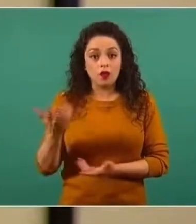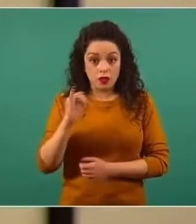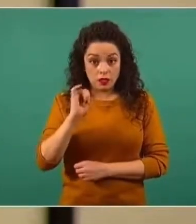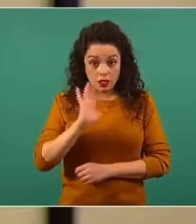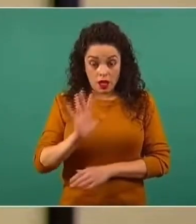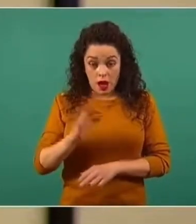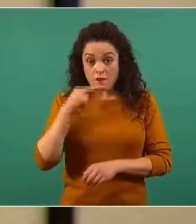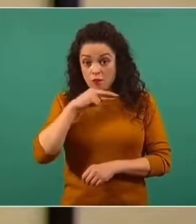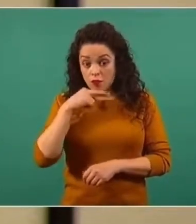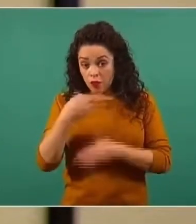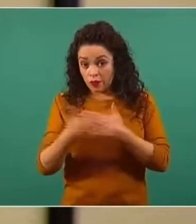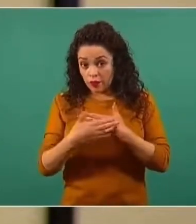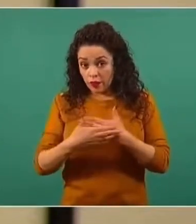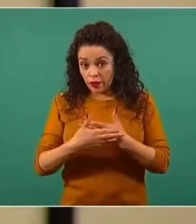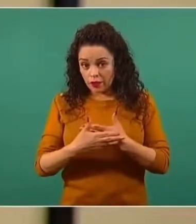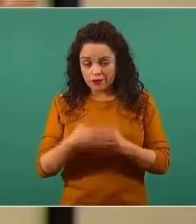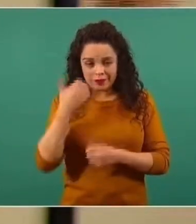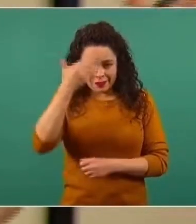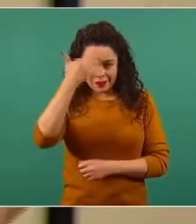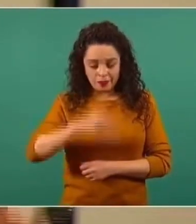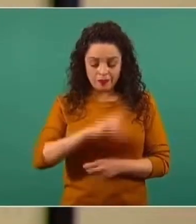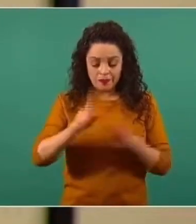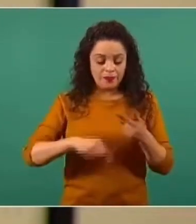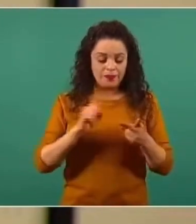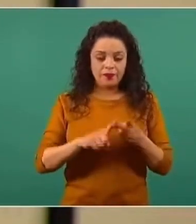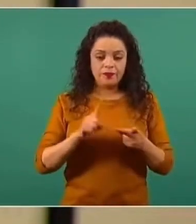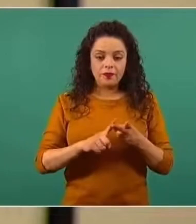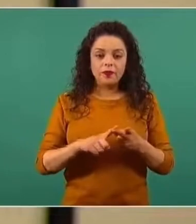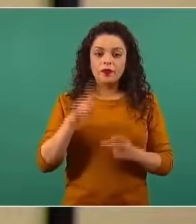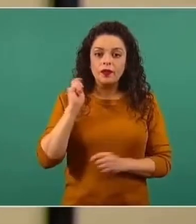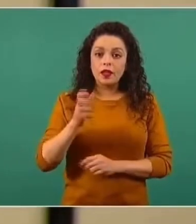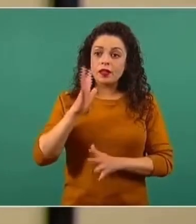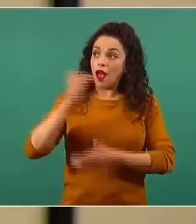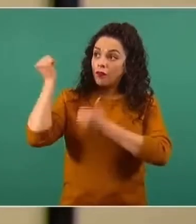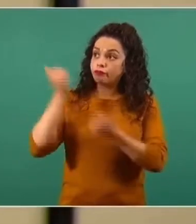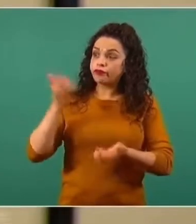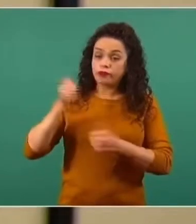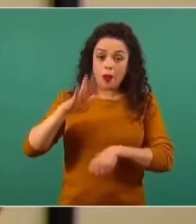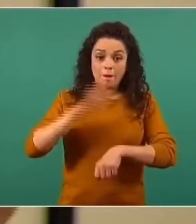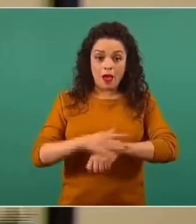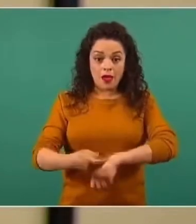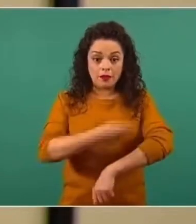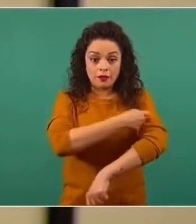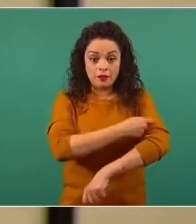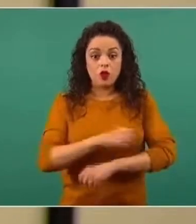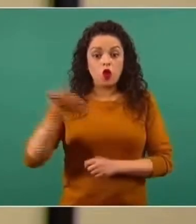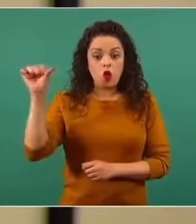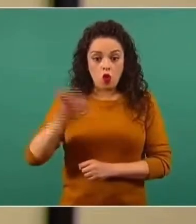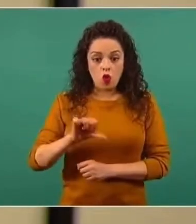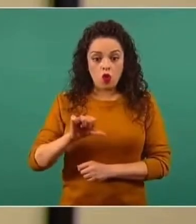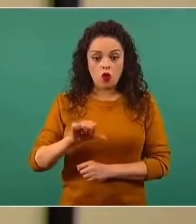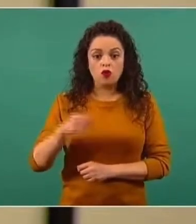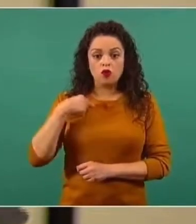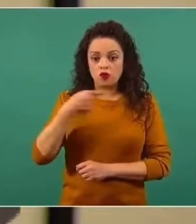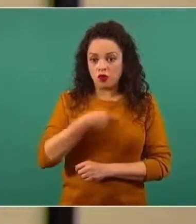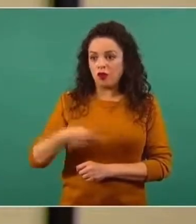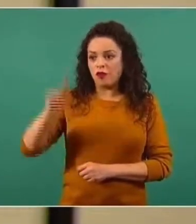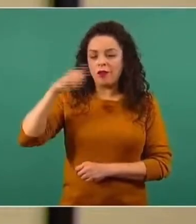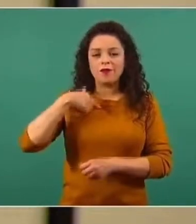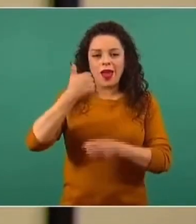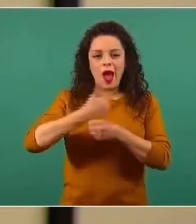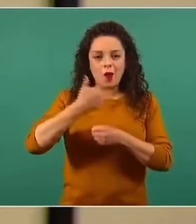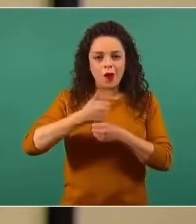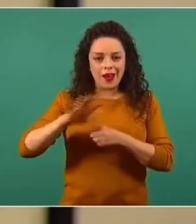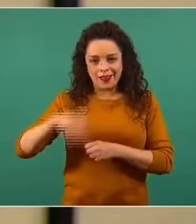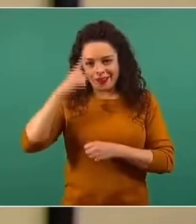pronto. Y una segunda, con el aumento en el ritmo de vacunación, hoy fui a llevar a mi abuelita otra vez a que la vacunaran con la segunda